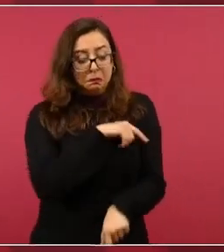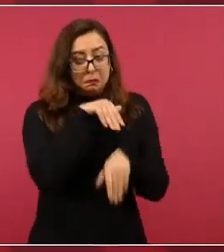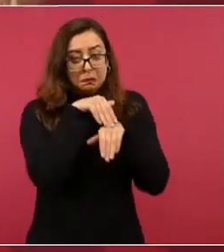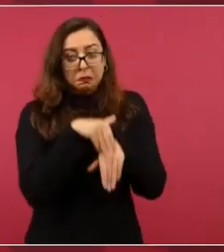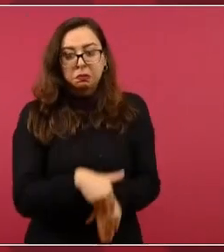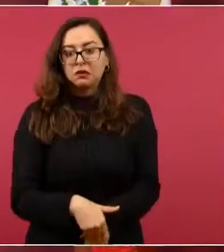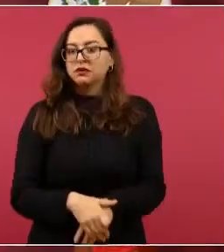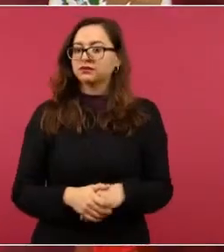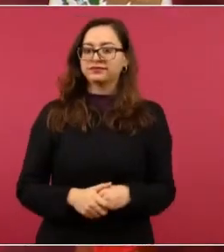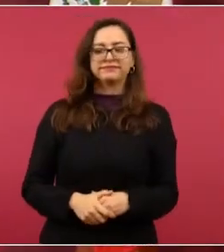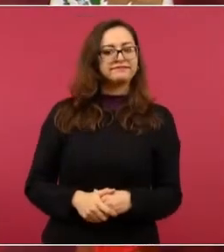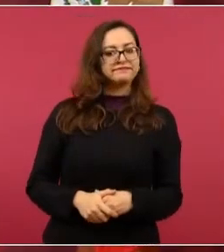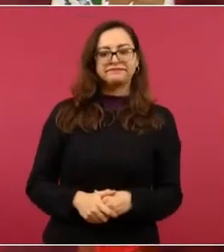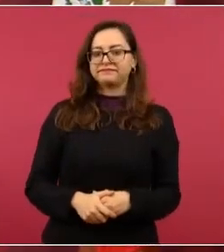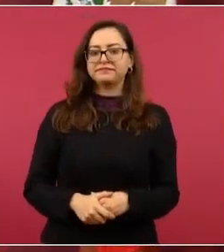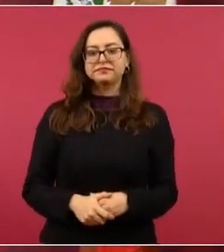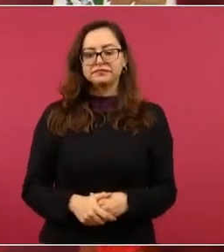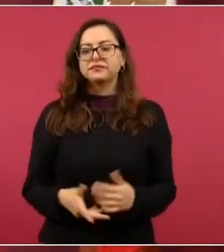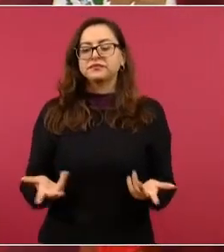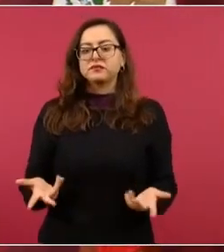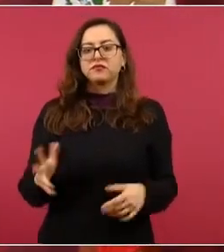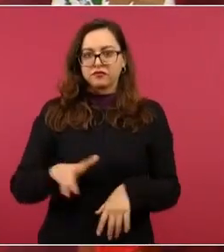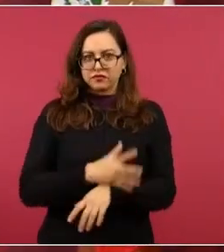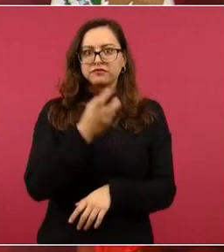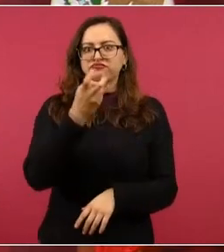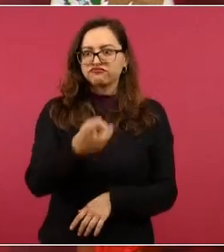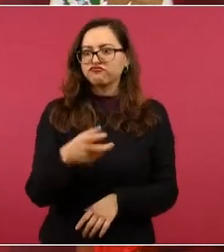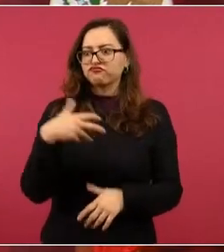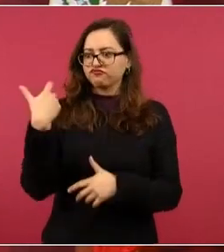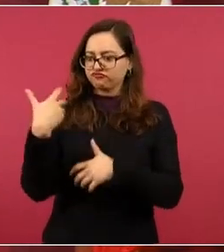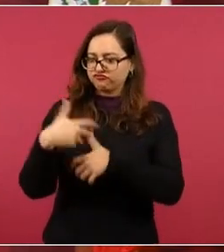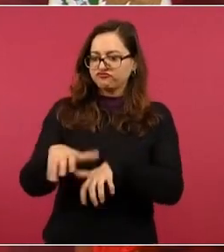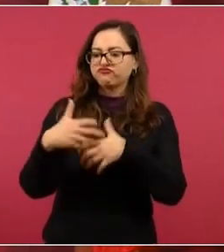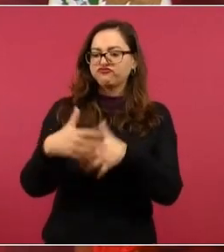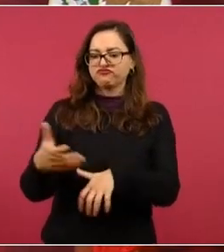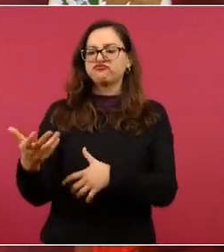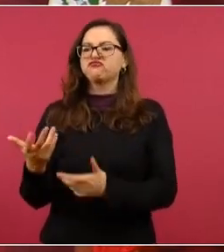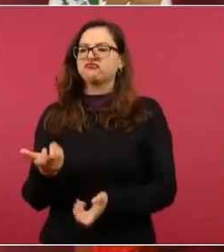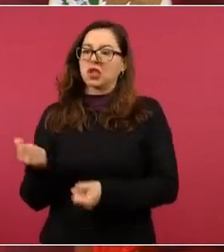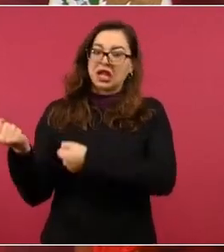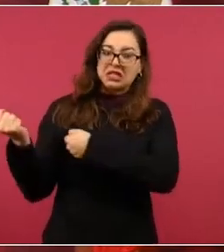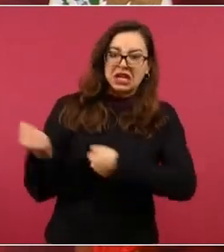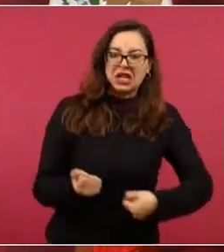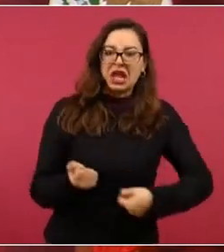Vengo acarreado porque admiro